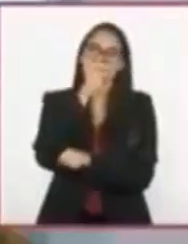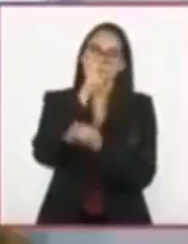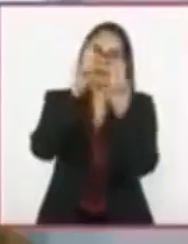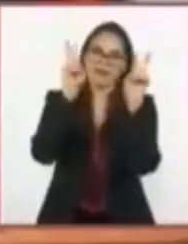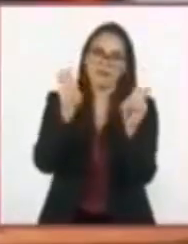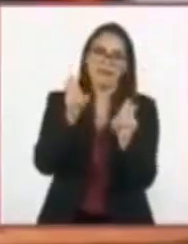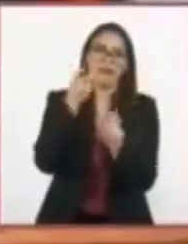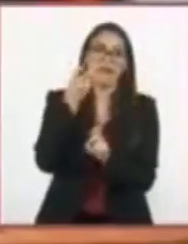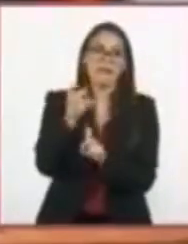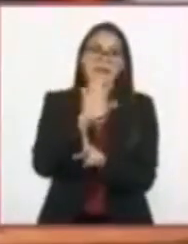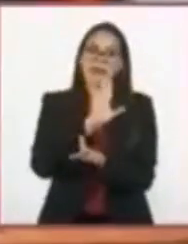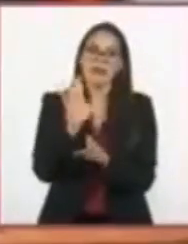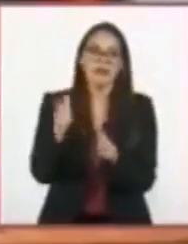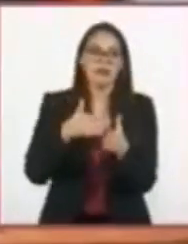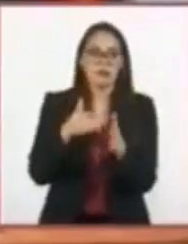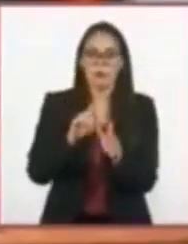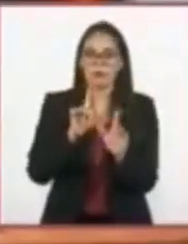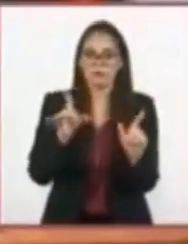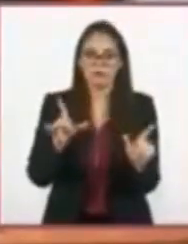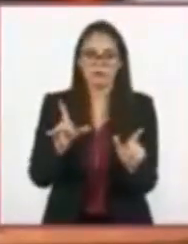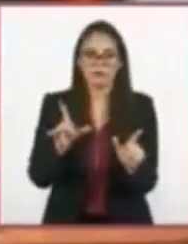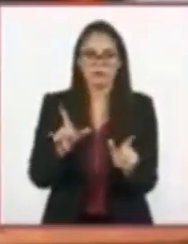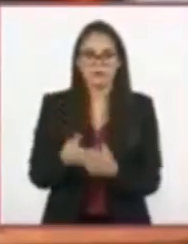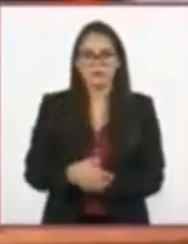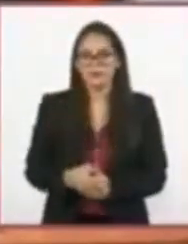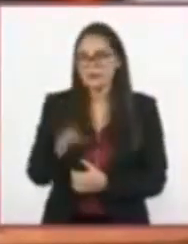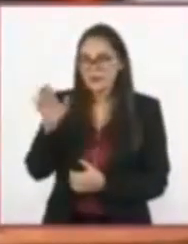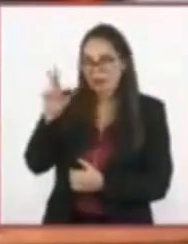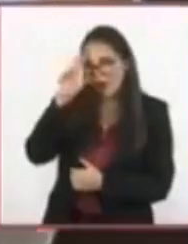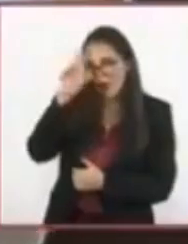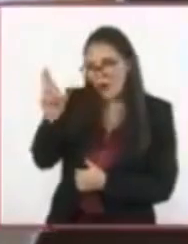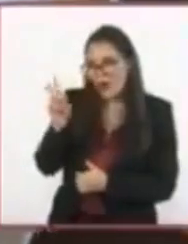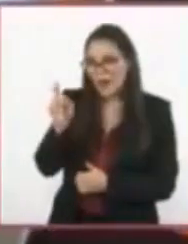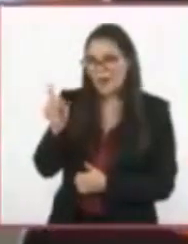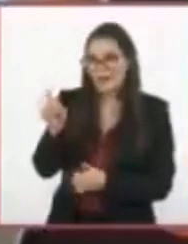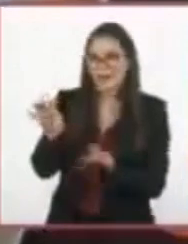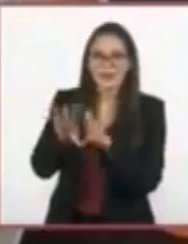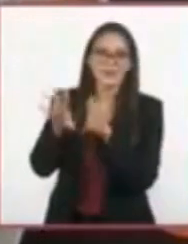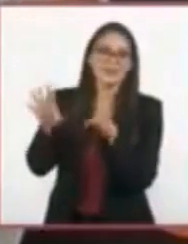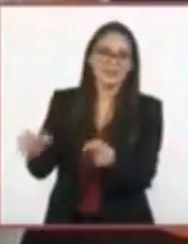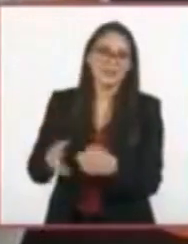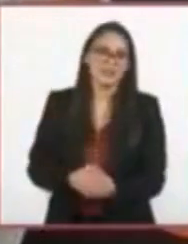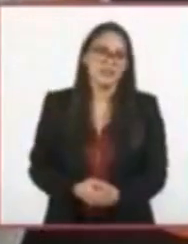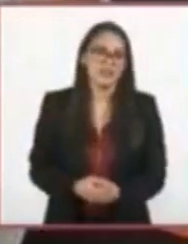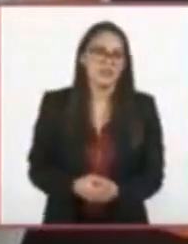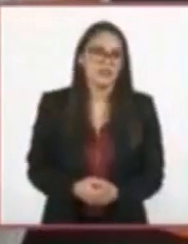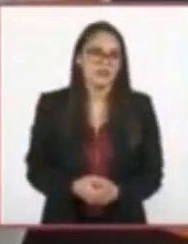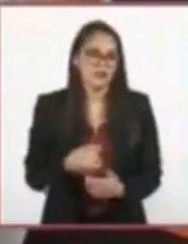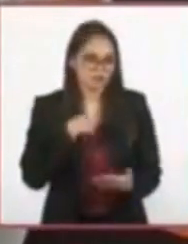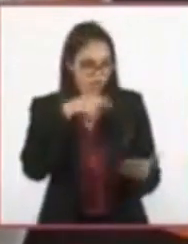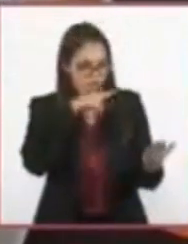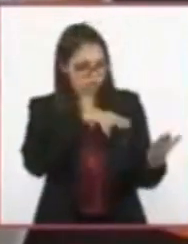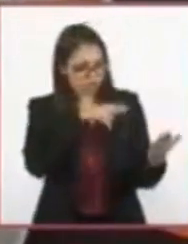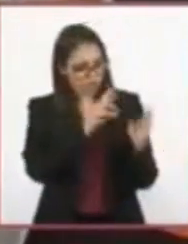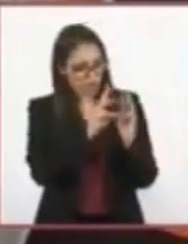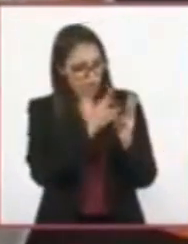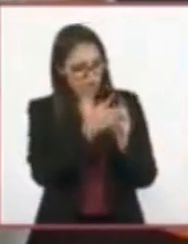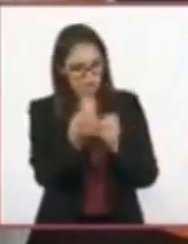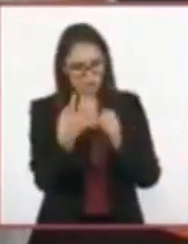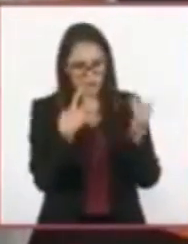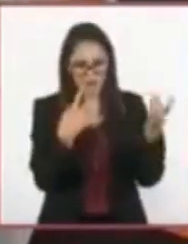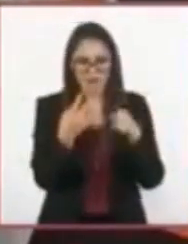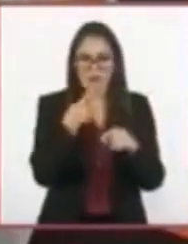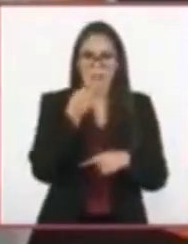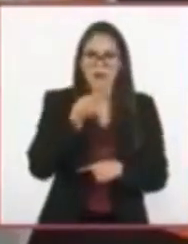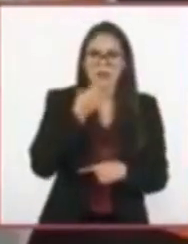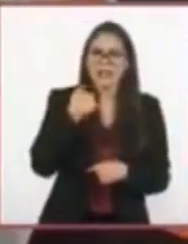receta muy buena. Hola Pepe, ¿qué haces? Hola, estoy revisando las preguntas de WhatsApp para el programa y hay una receta